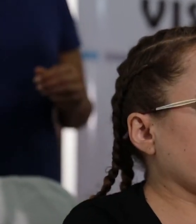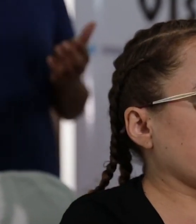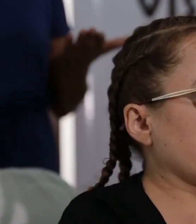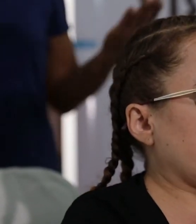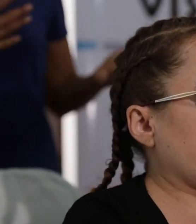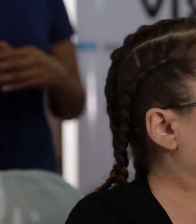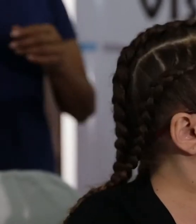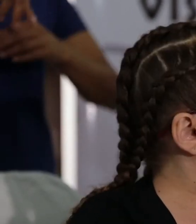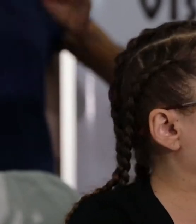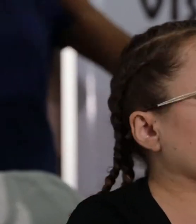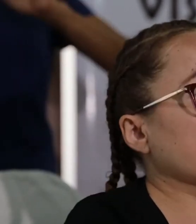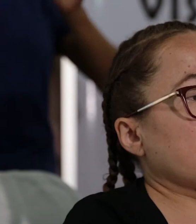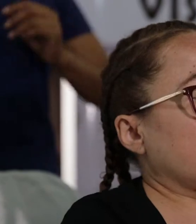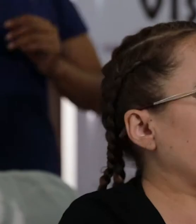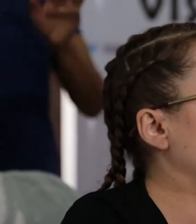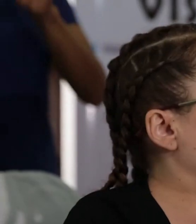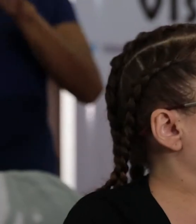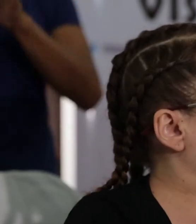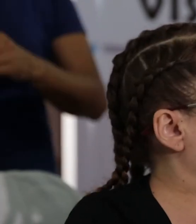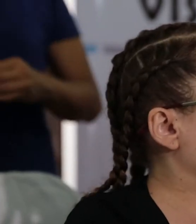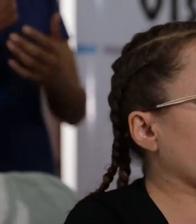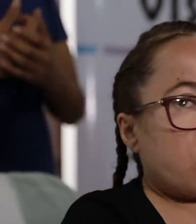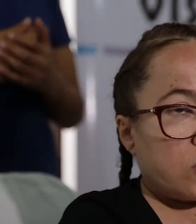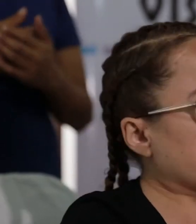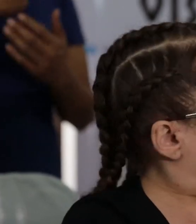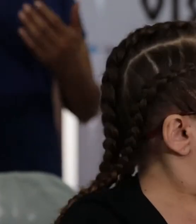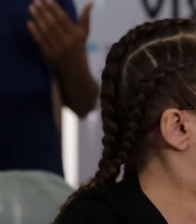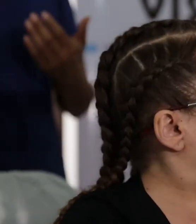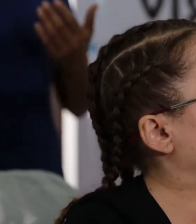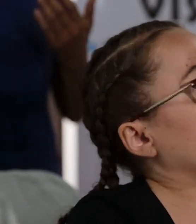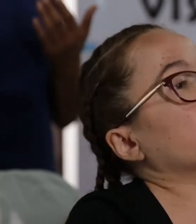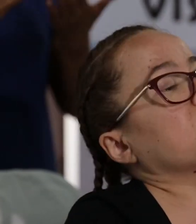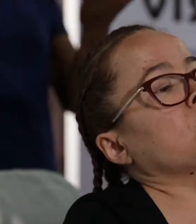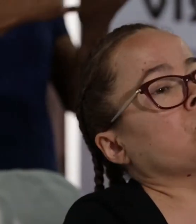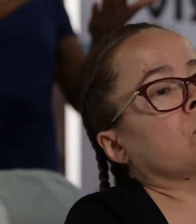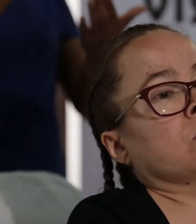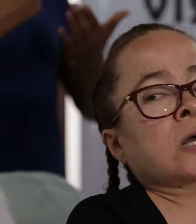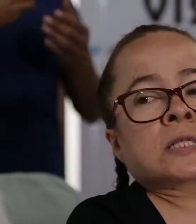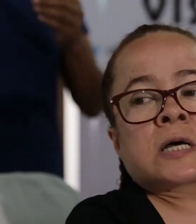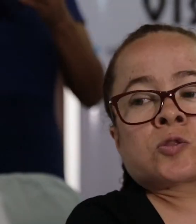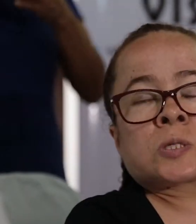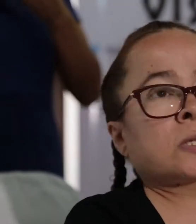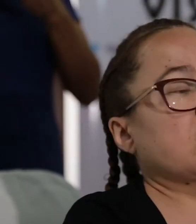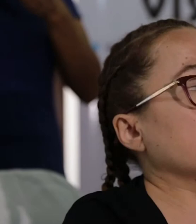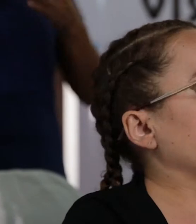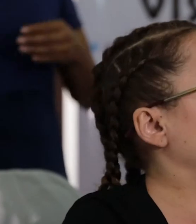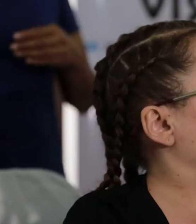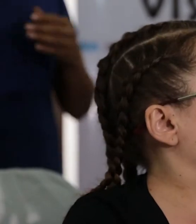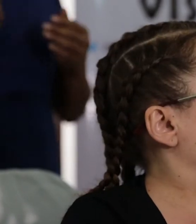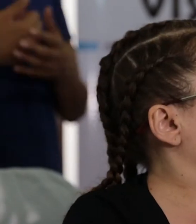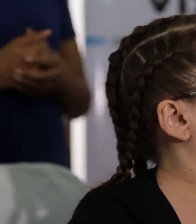las candidaturas, lo más común que hemos visto dentro de estos 18 candidatos es